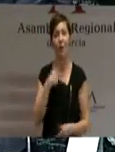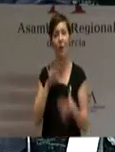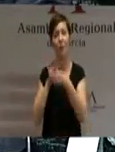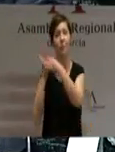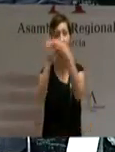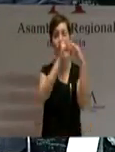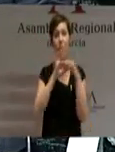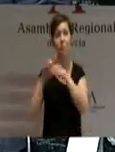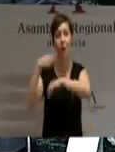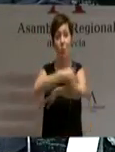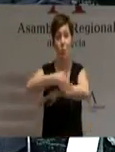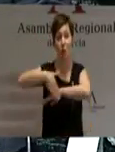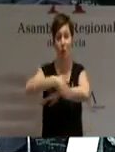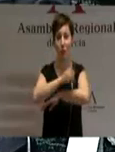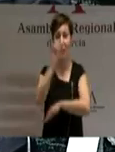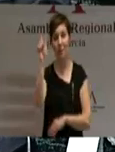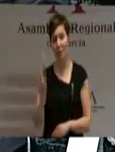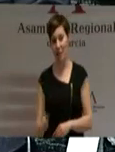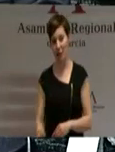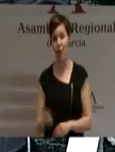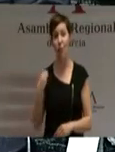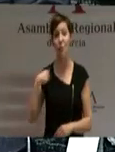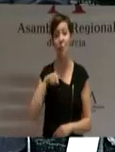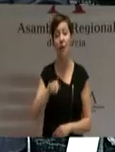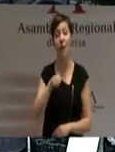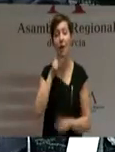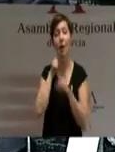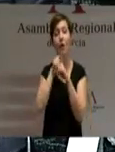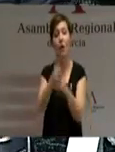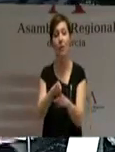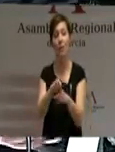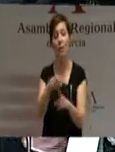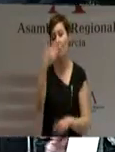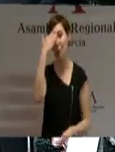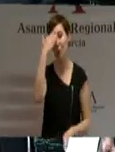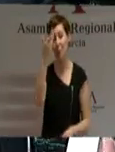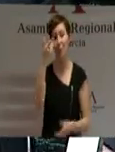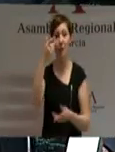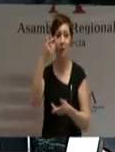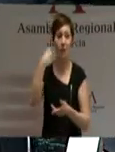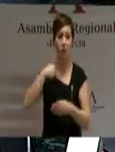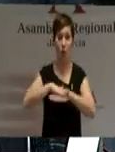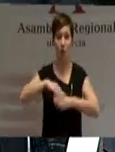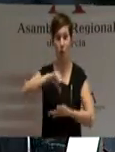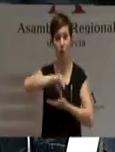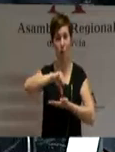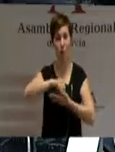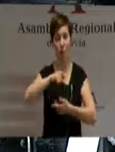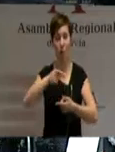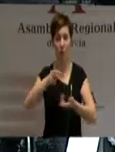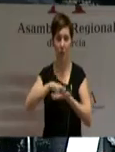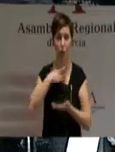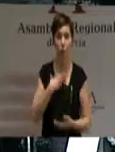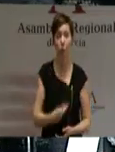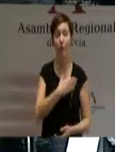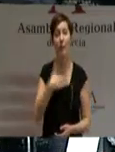los puertos del Mediterráneo. Cuantos objetivos centran la actividad del Gobierno regional en área de fortalecer su